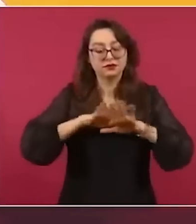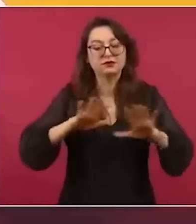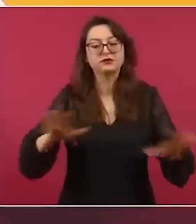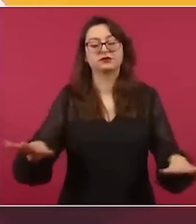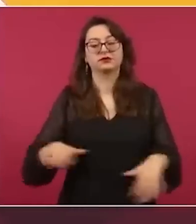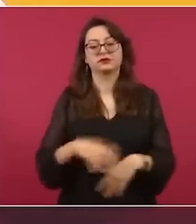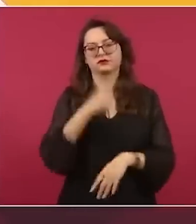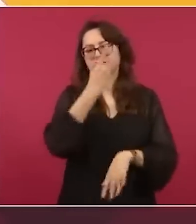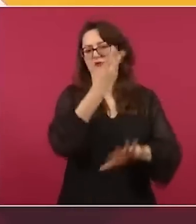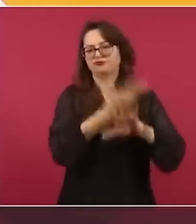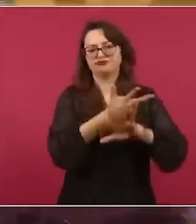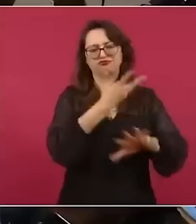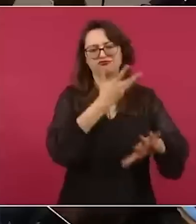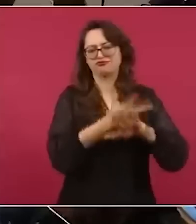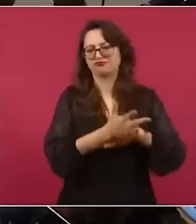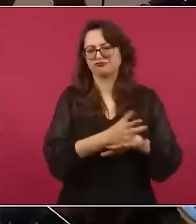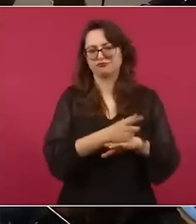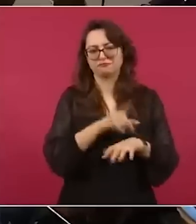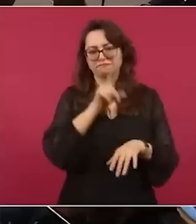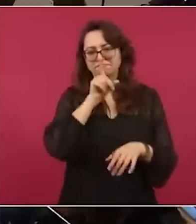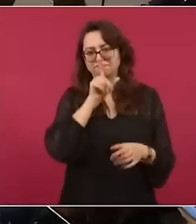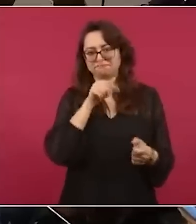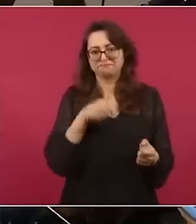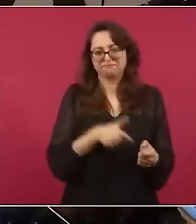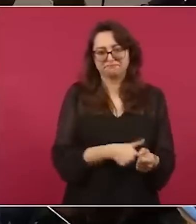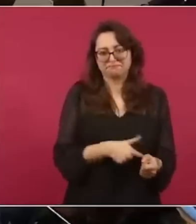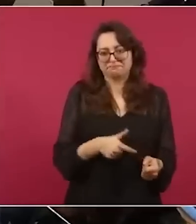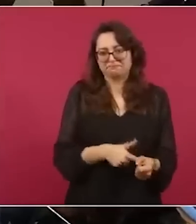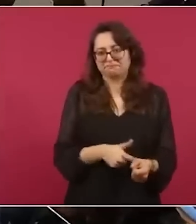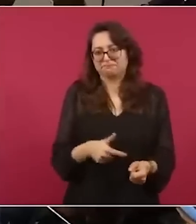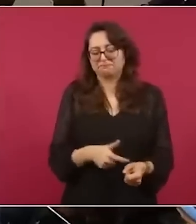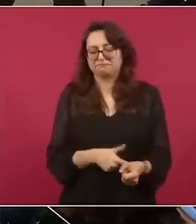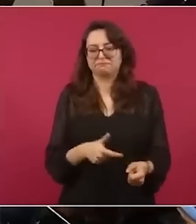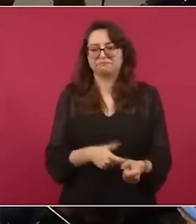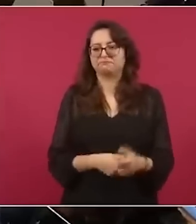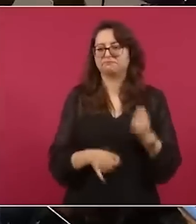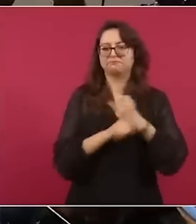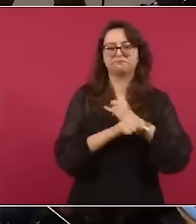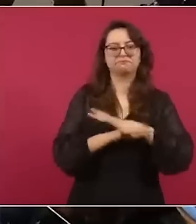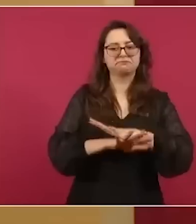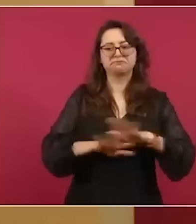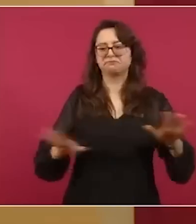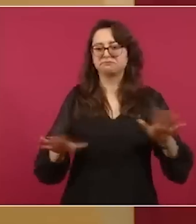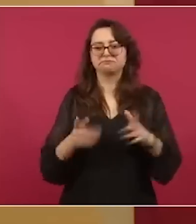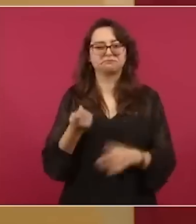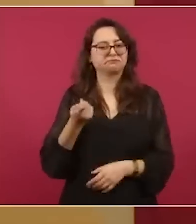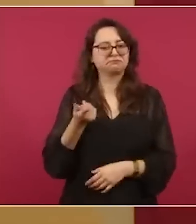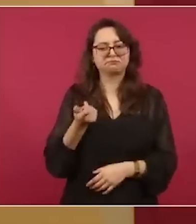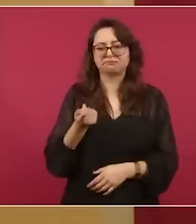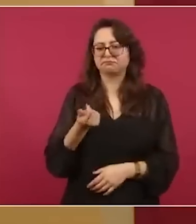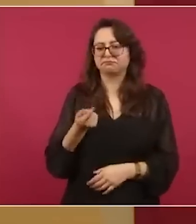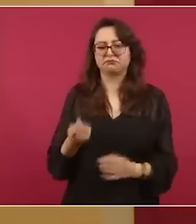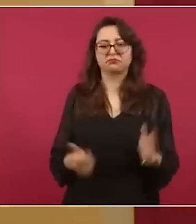mucho control de los medios, mucha manipulación,